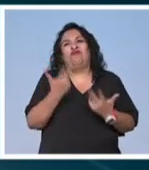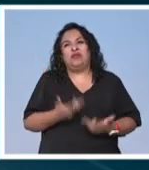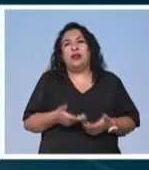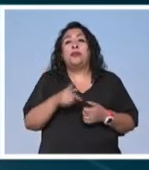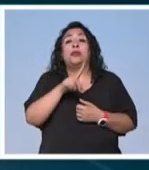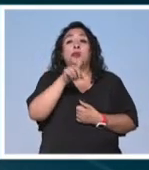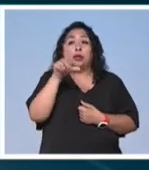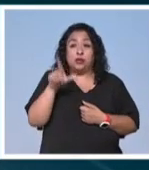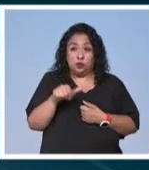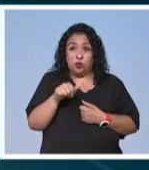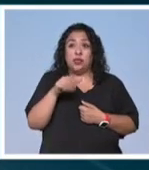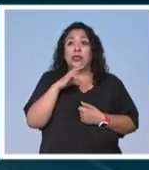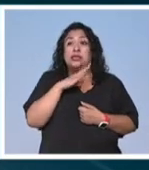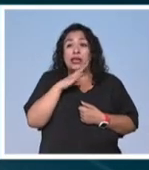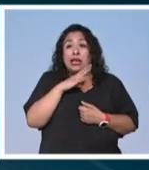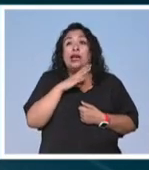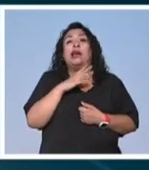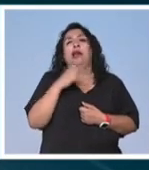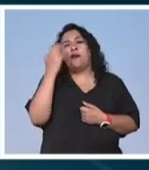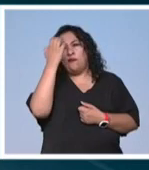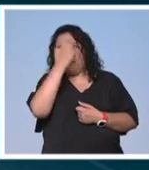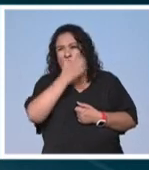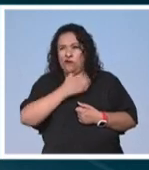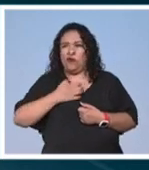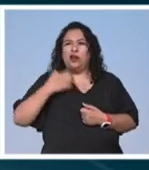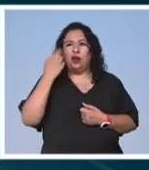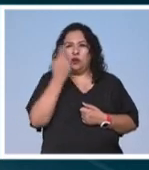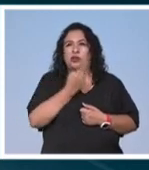y después tendría que evaluar